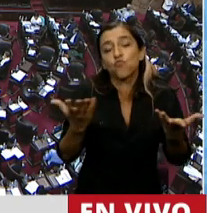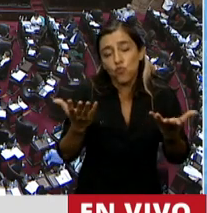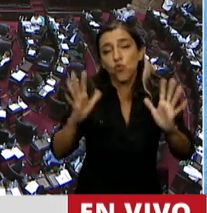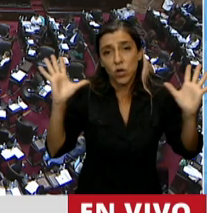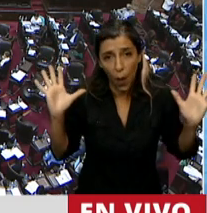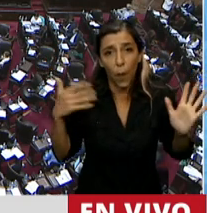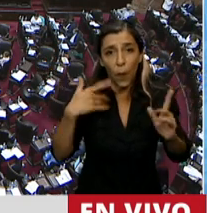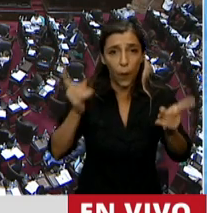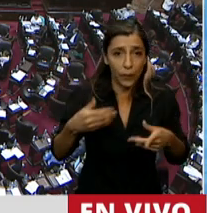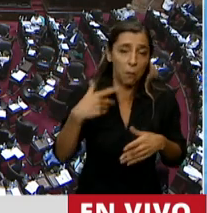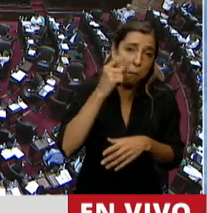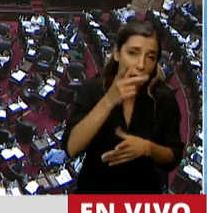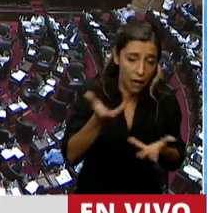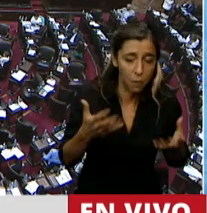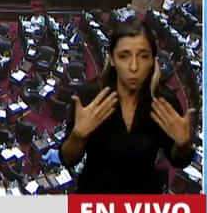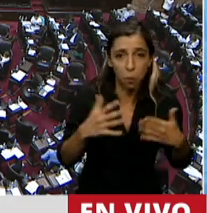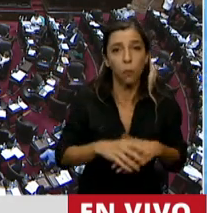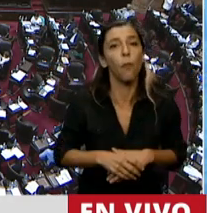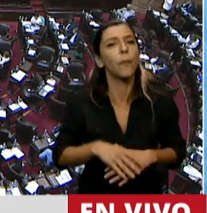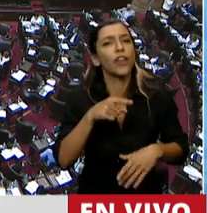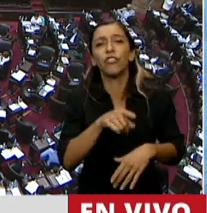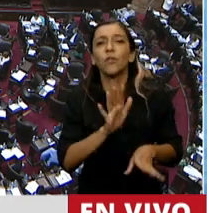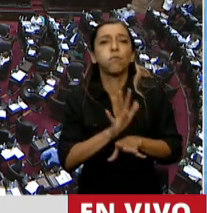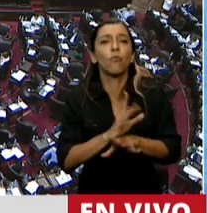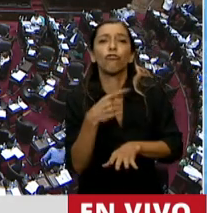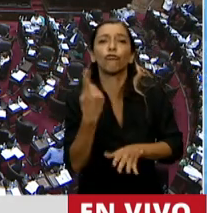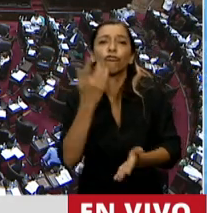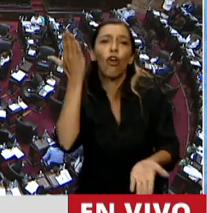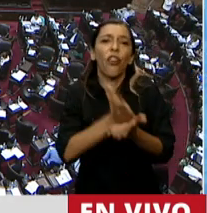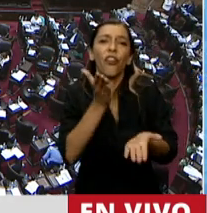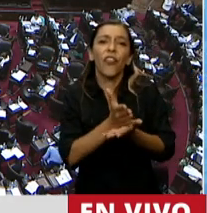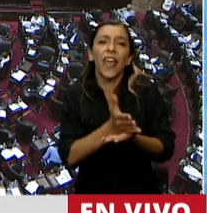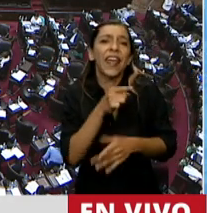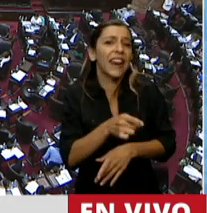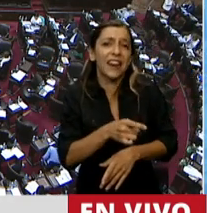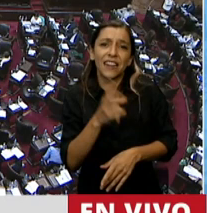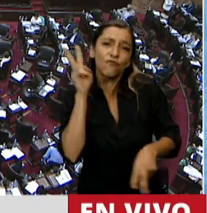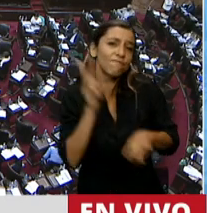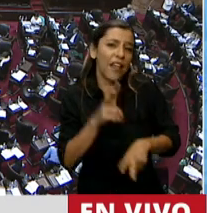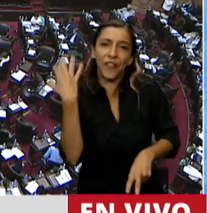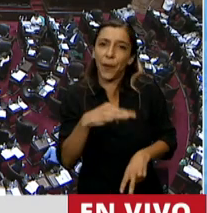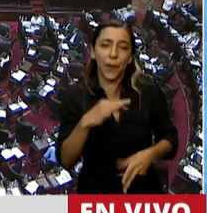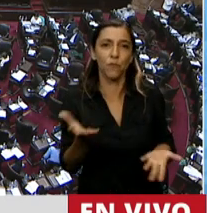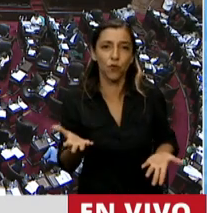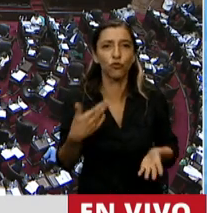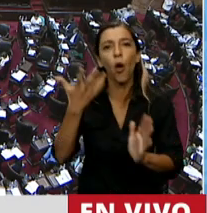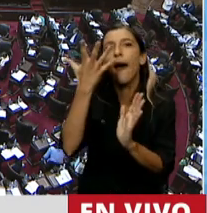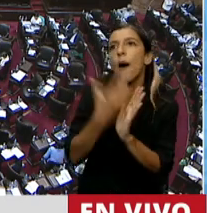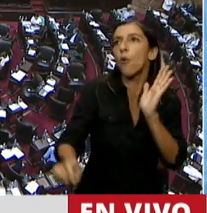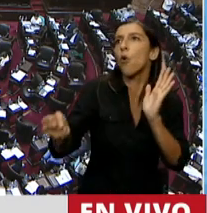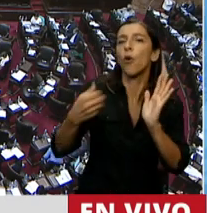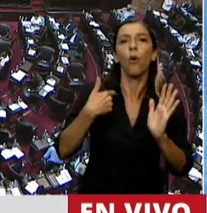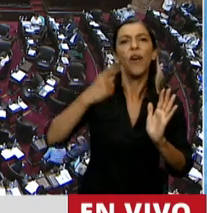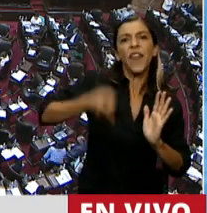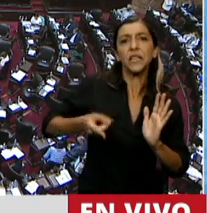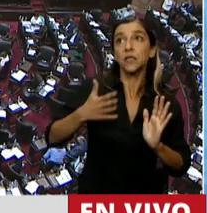Es el primer derecho humano que debemos custodiar. Abortar voluntariamente es inconstitucional.